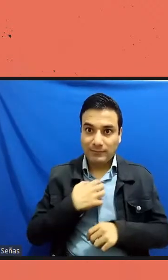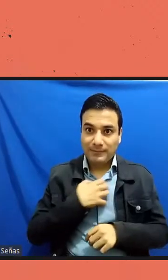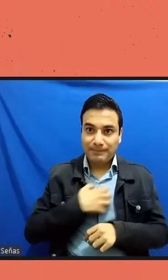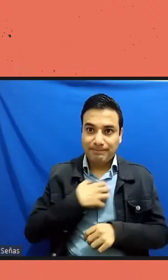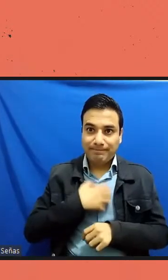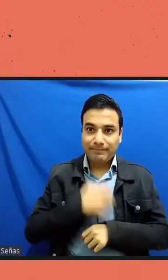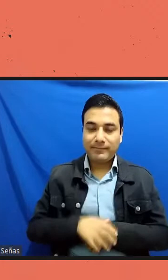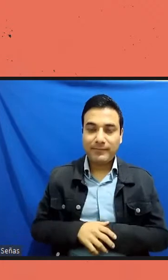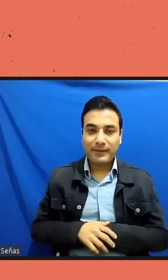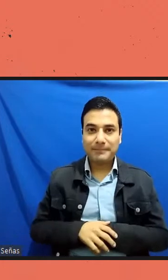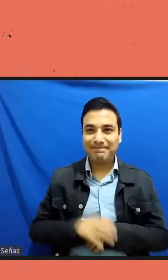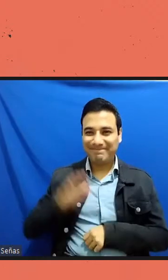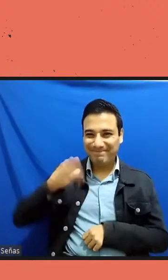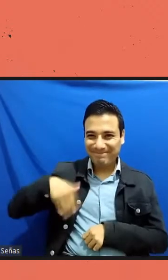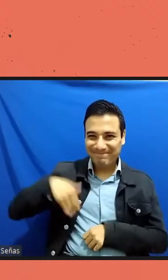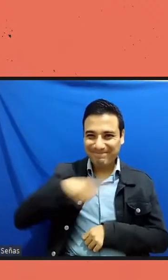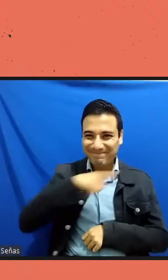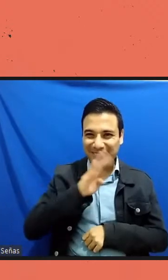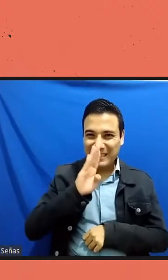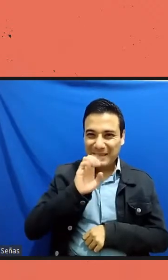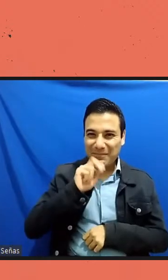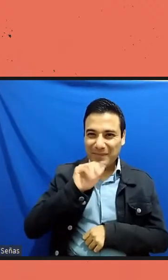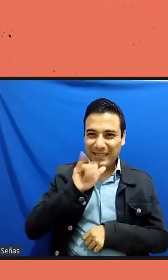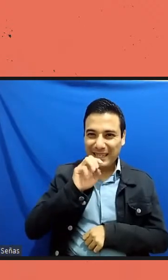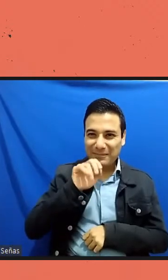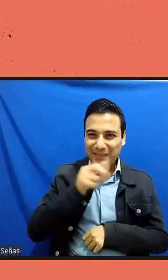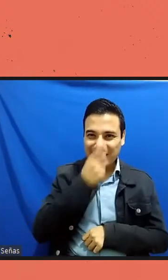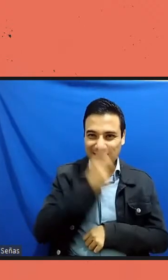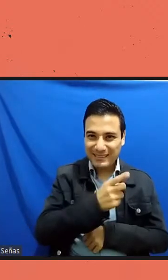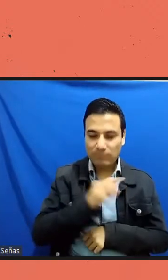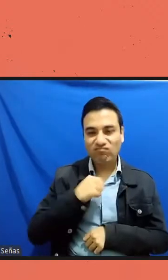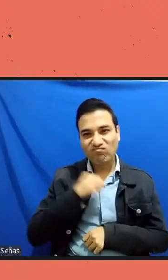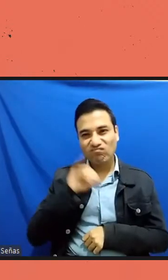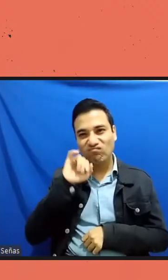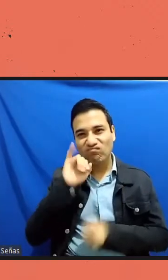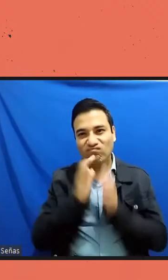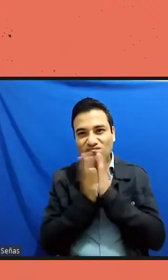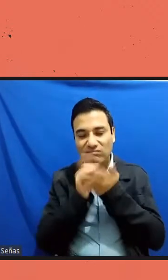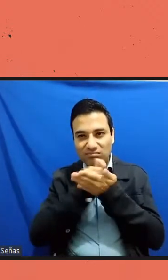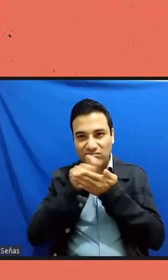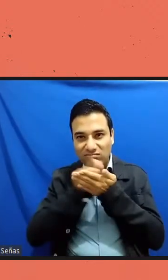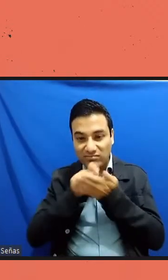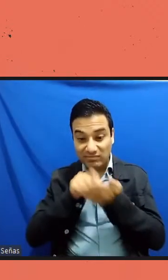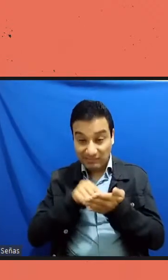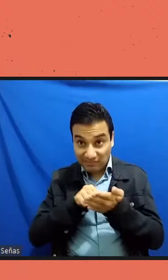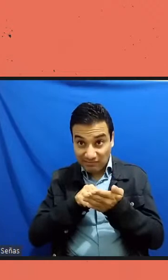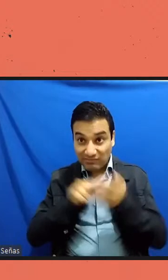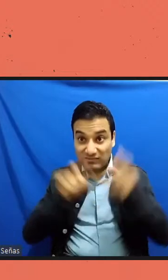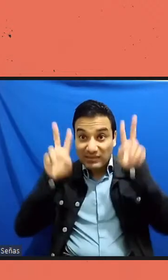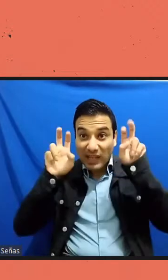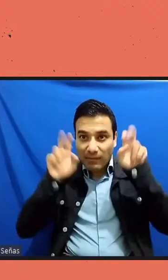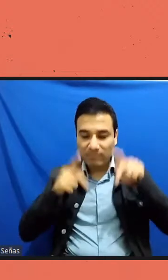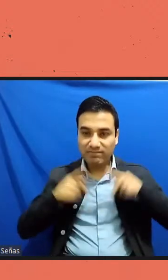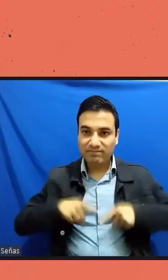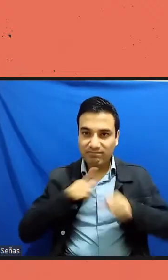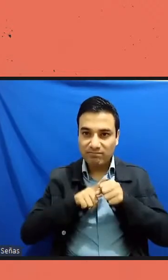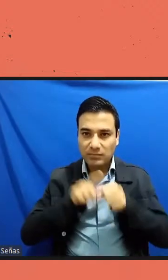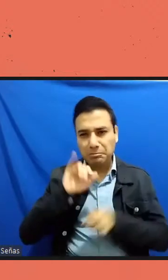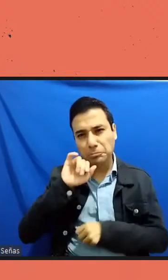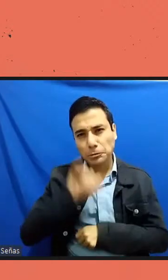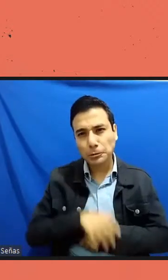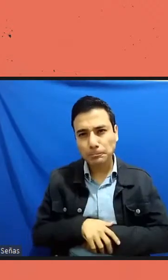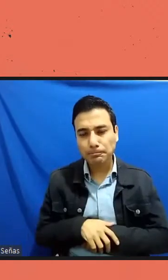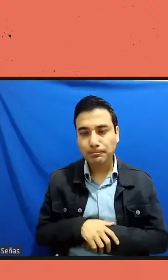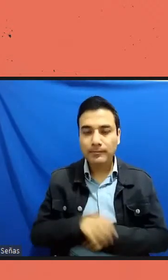este, sí, mis textos van por un camino un poco personal y justamente preparé para